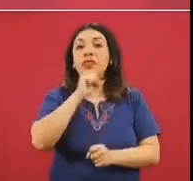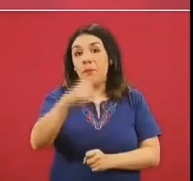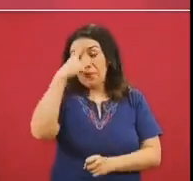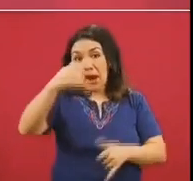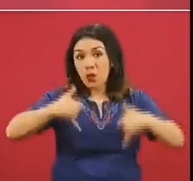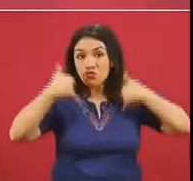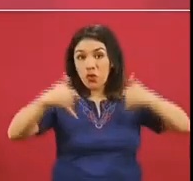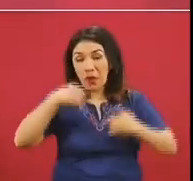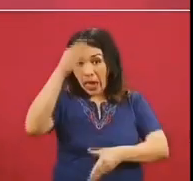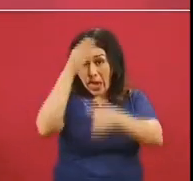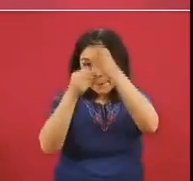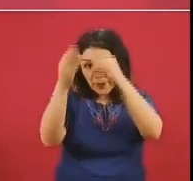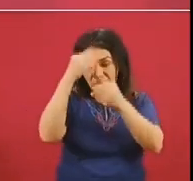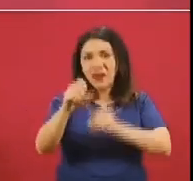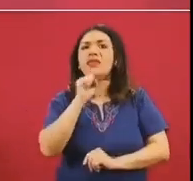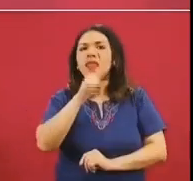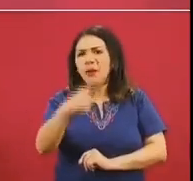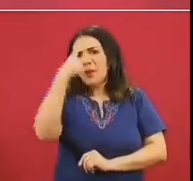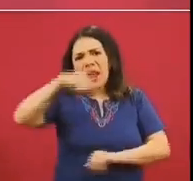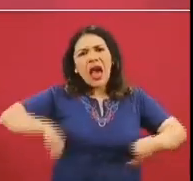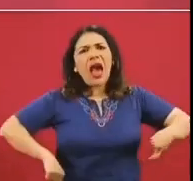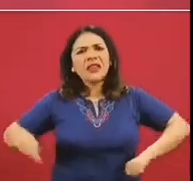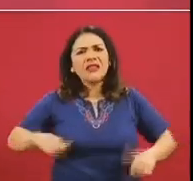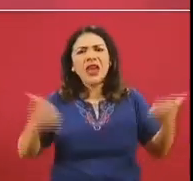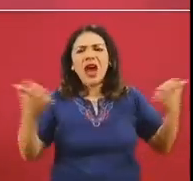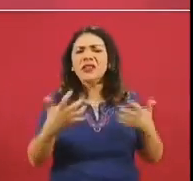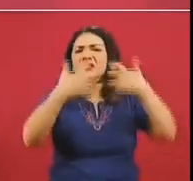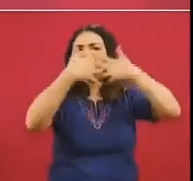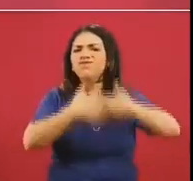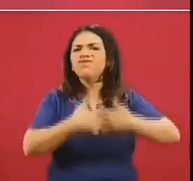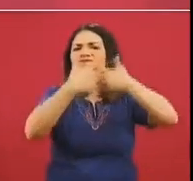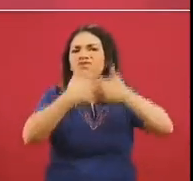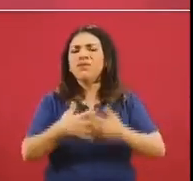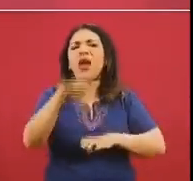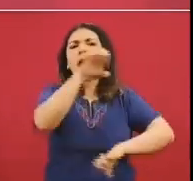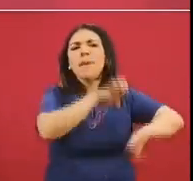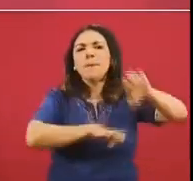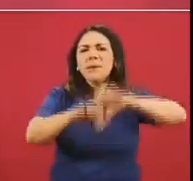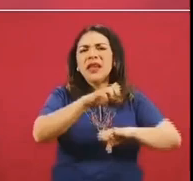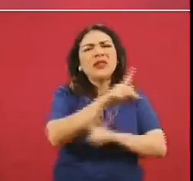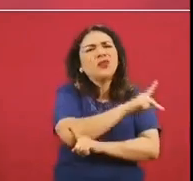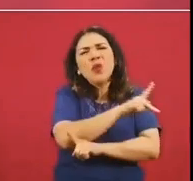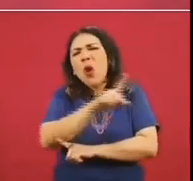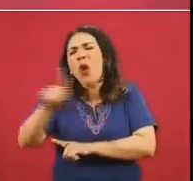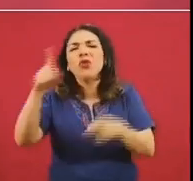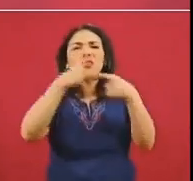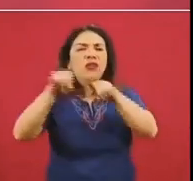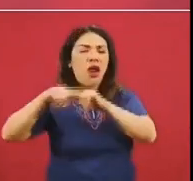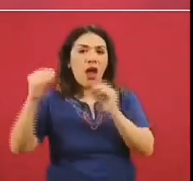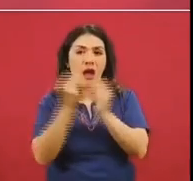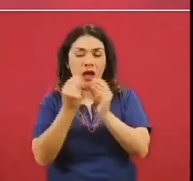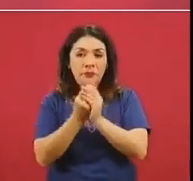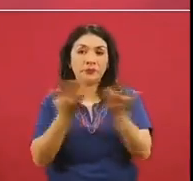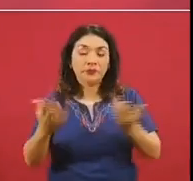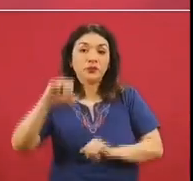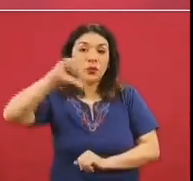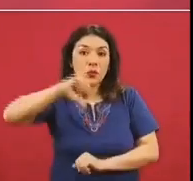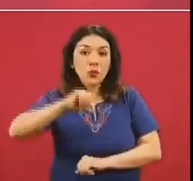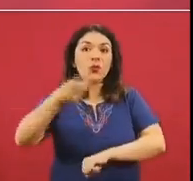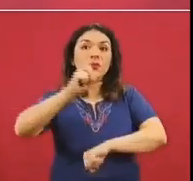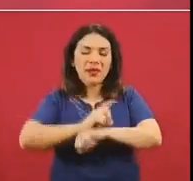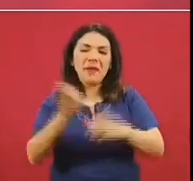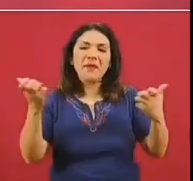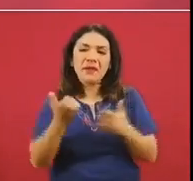aprendices sino también de las actividades productivas de las empresas de todos los tipos. Entonces hoy vamos a